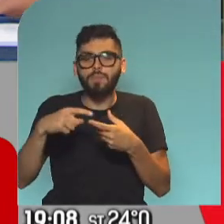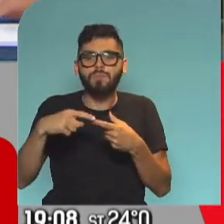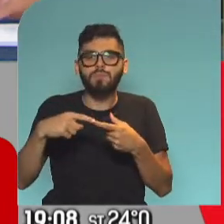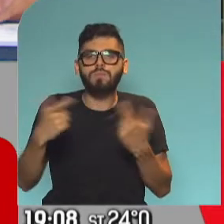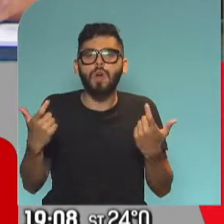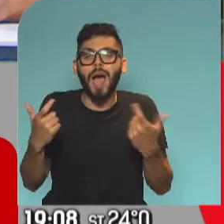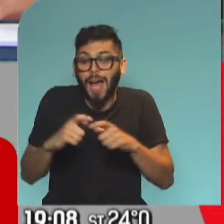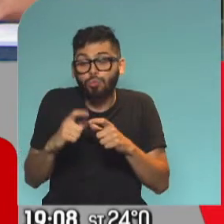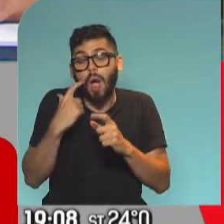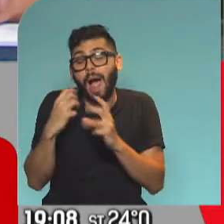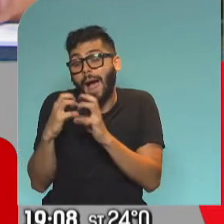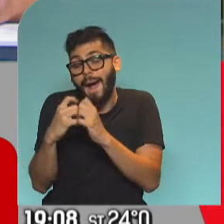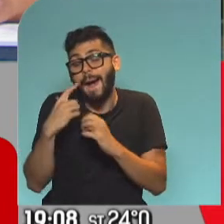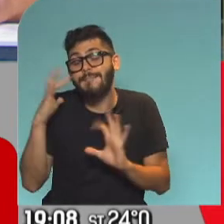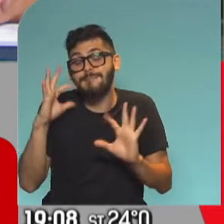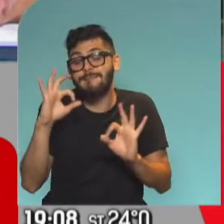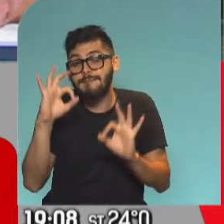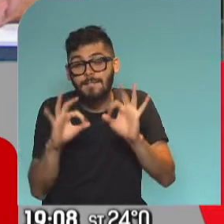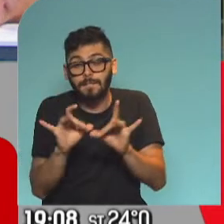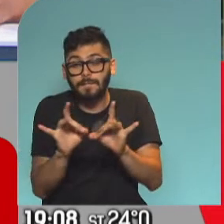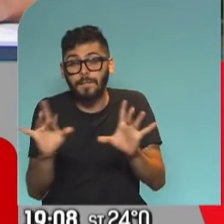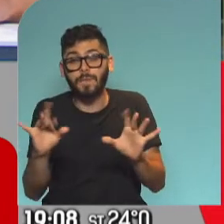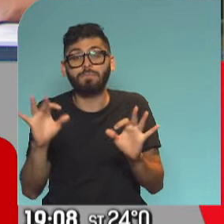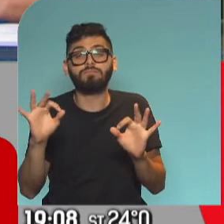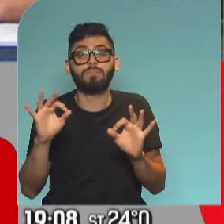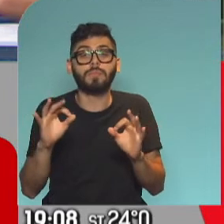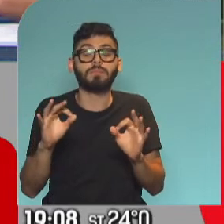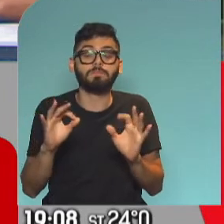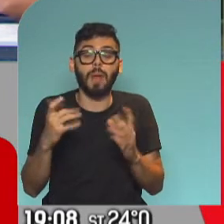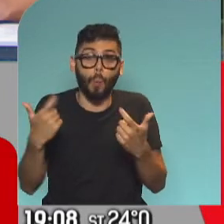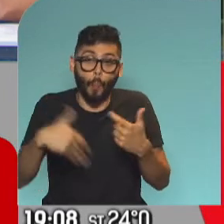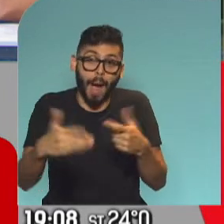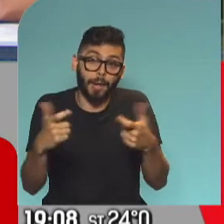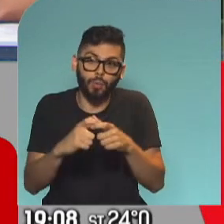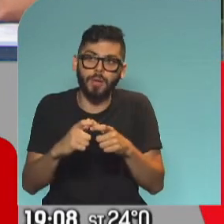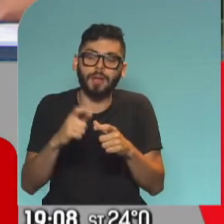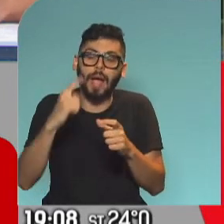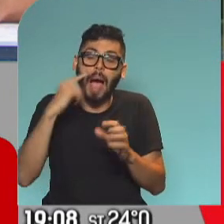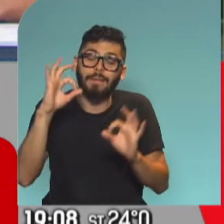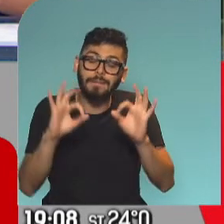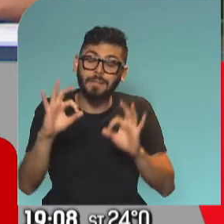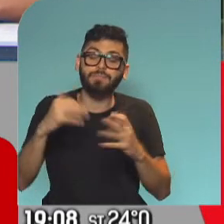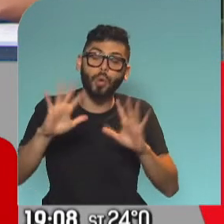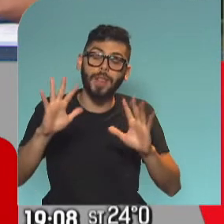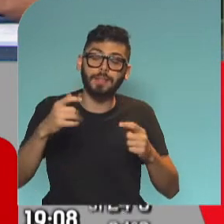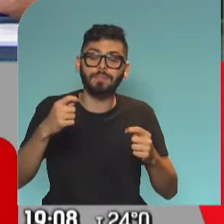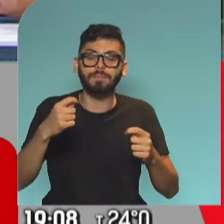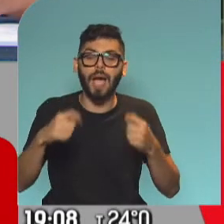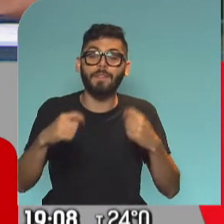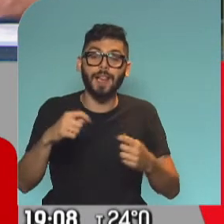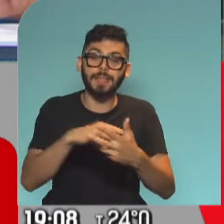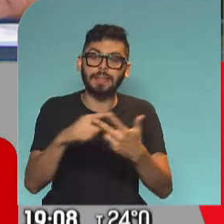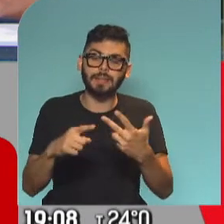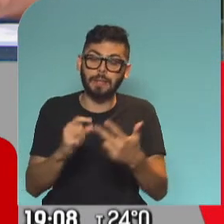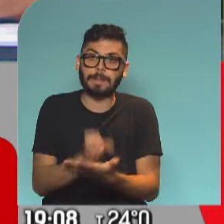evaluar este índice epidemiológico que seguramente va a terminar siendo un poco más flexible para determinar si las